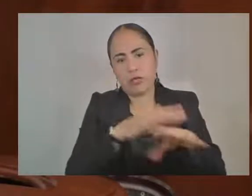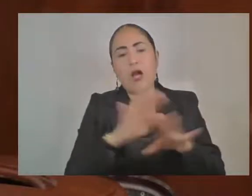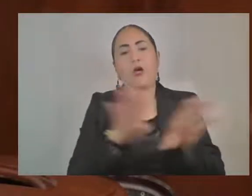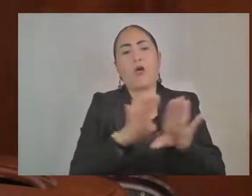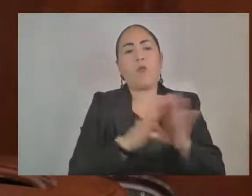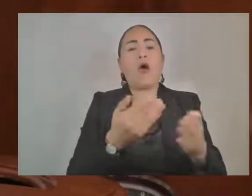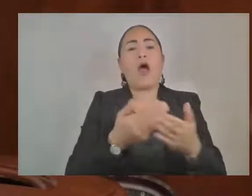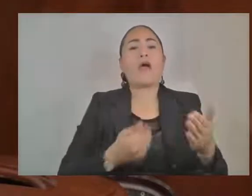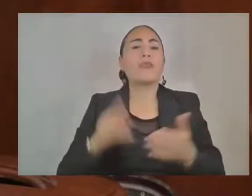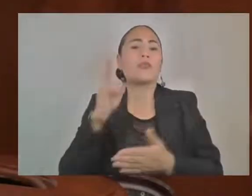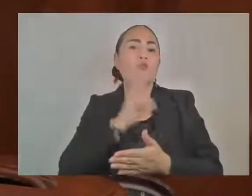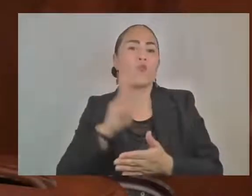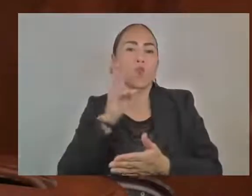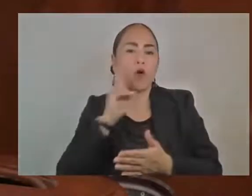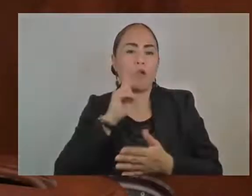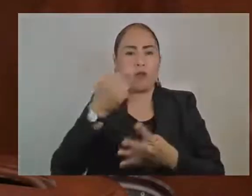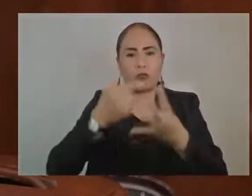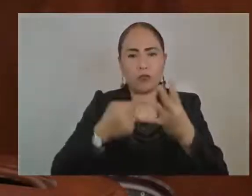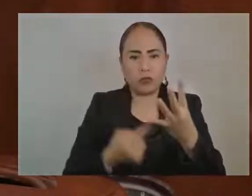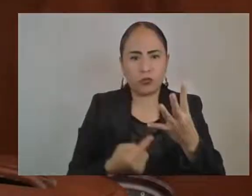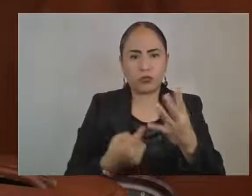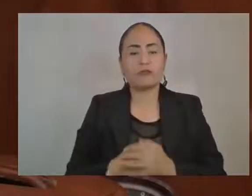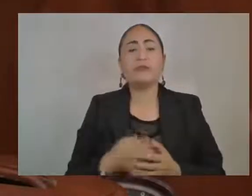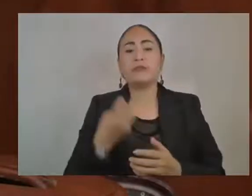idónea. Es cuanto, diputada presidenta. Muchas gracias.